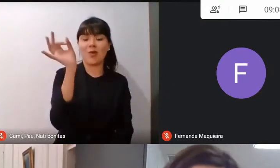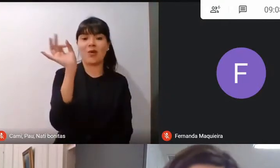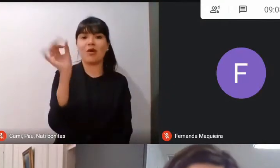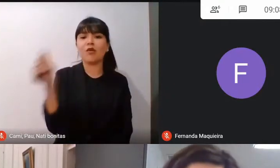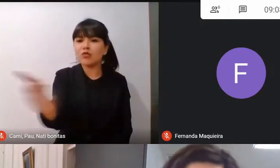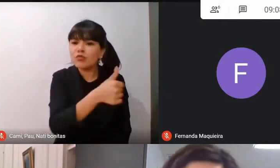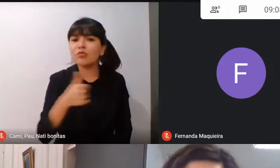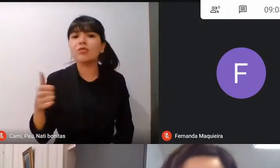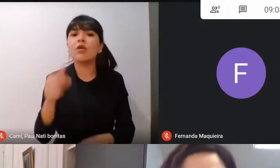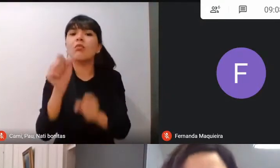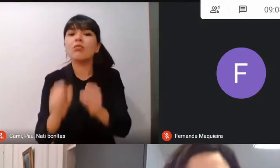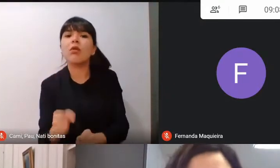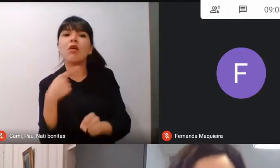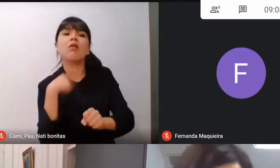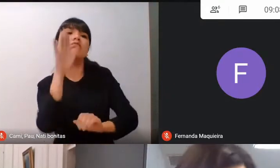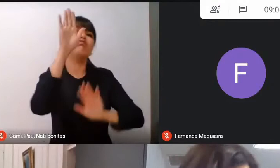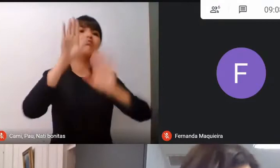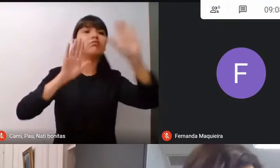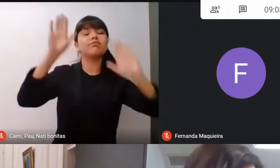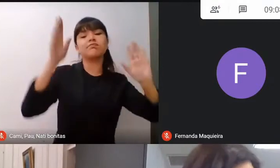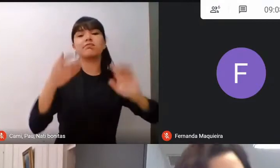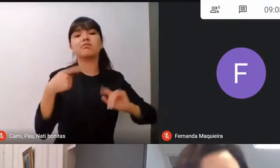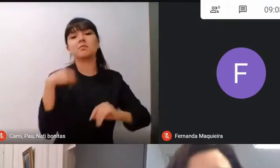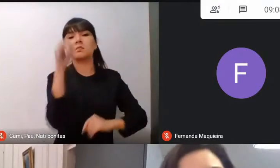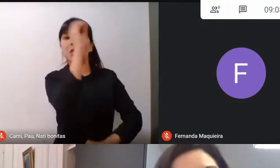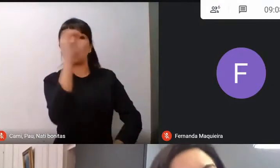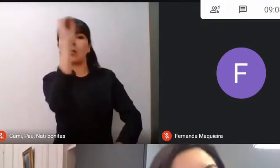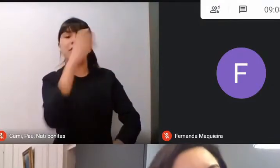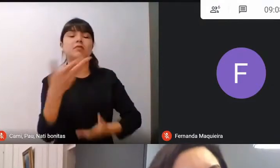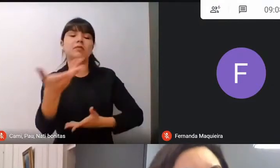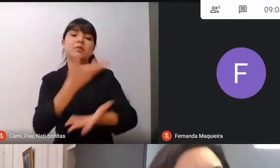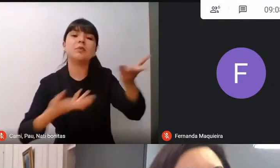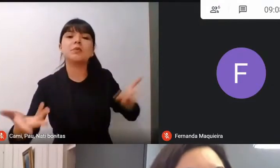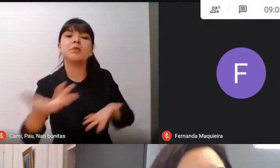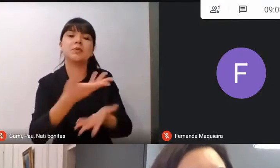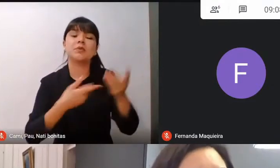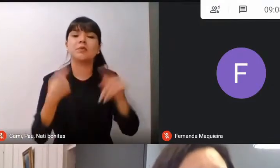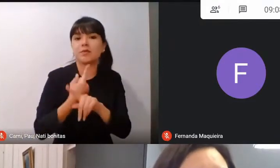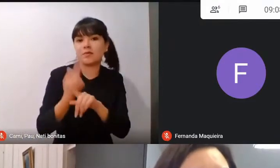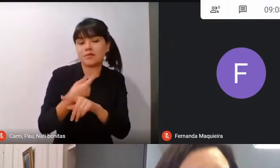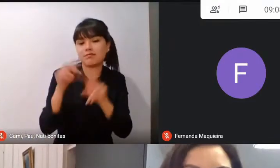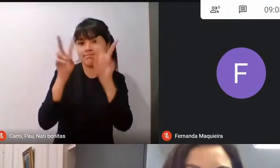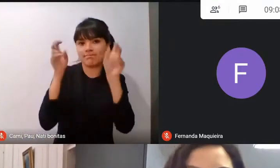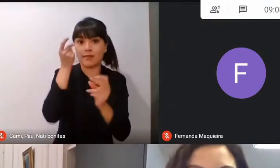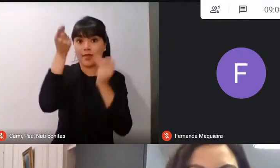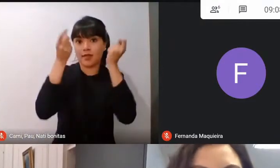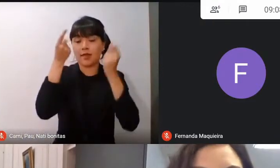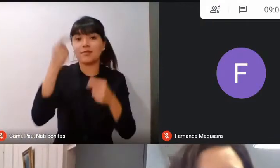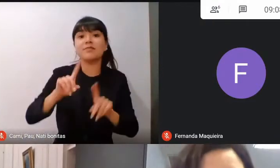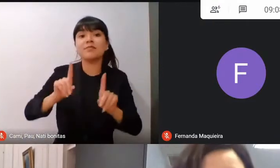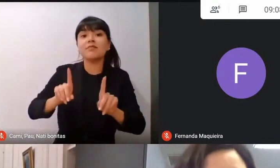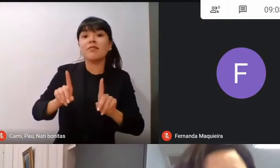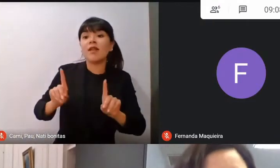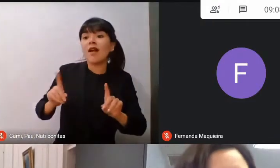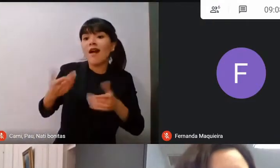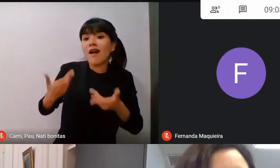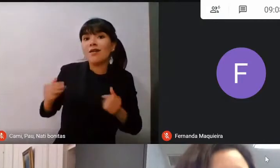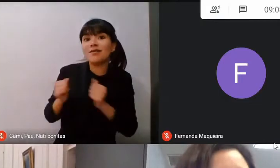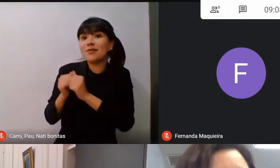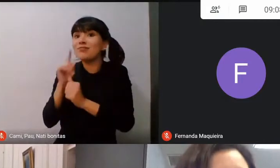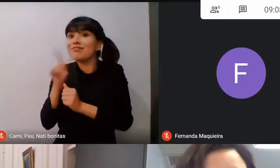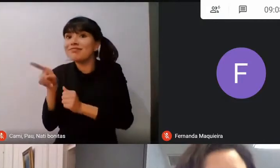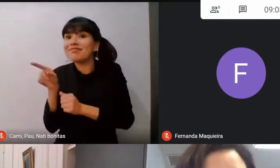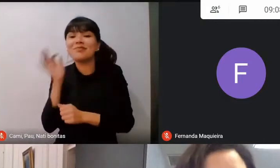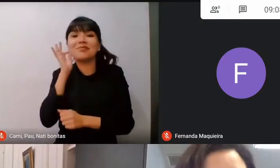exponer nuestras propuestas e ideas. Estamos también en compañía de nuestra directora de educación, la señora